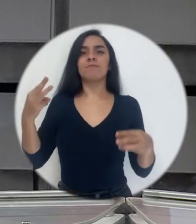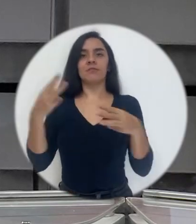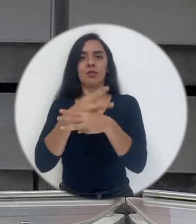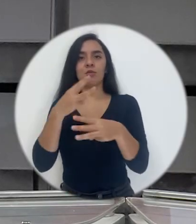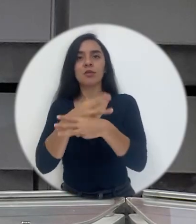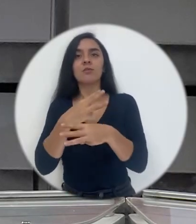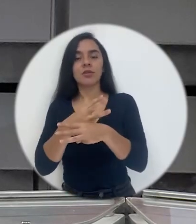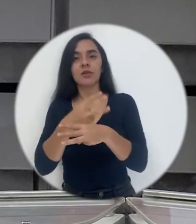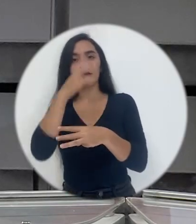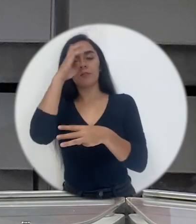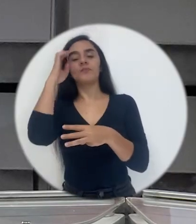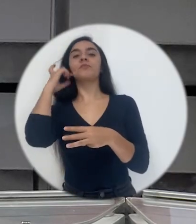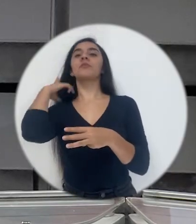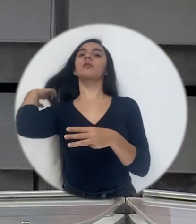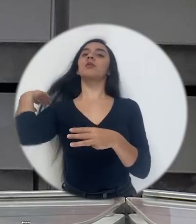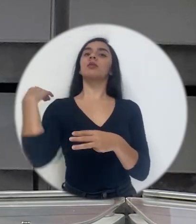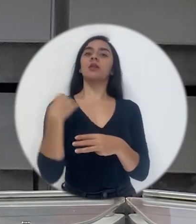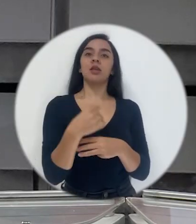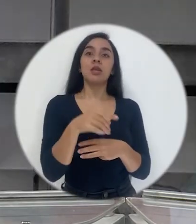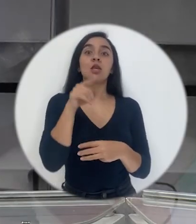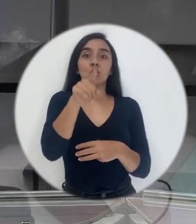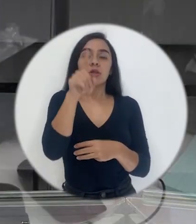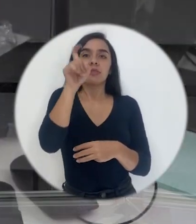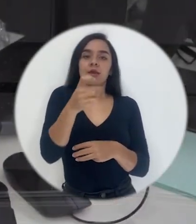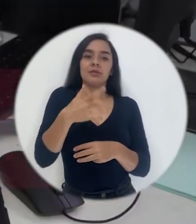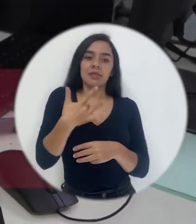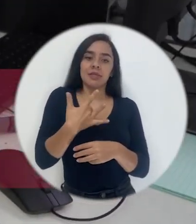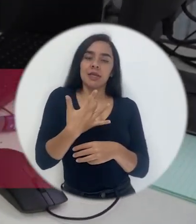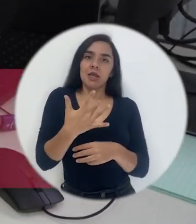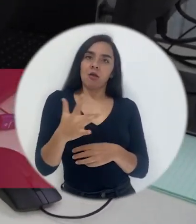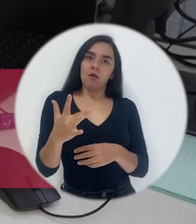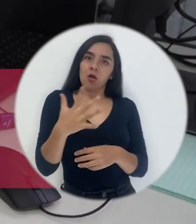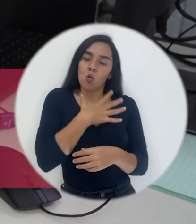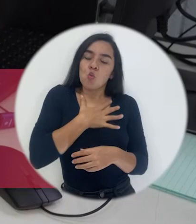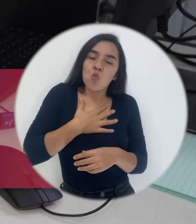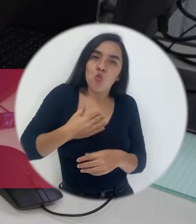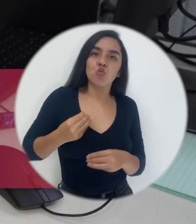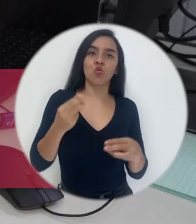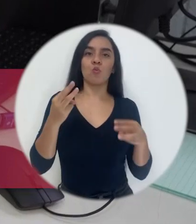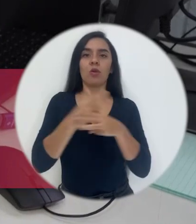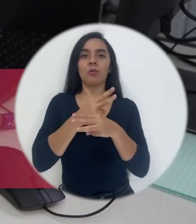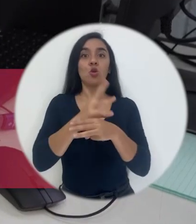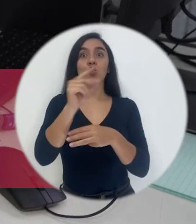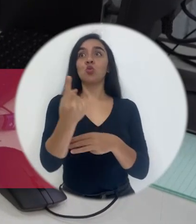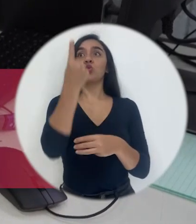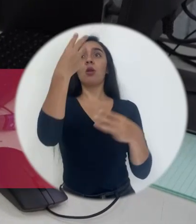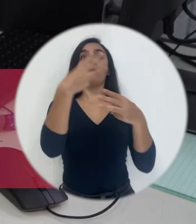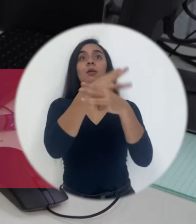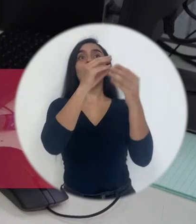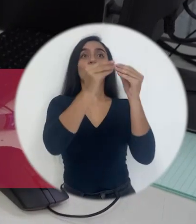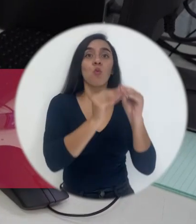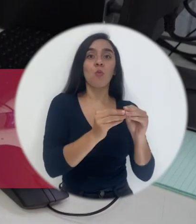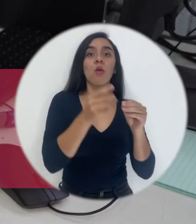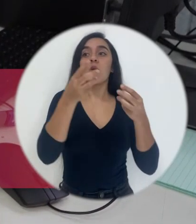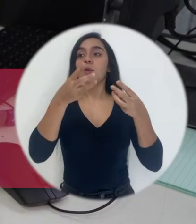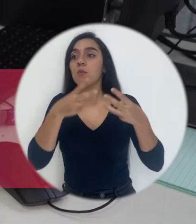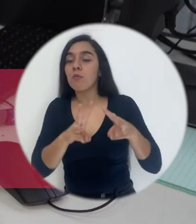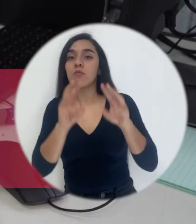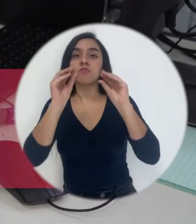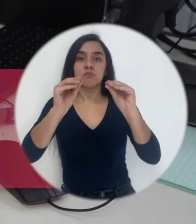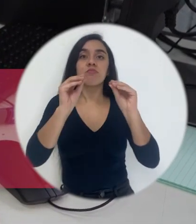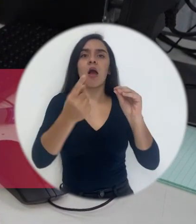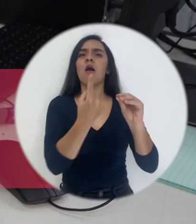gustaban las matemáticas. Pues ocupamos docentes de matemáticas que les gusten. También, no solamente la matemática, la cuestión pedagógica,